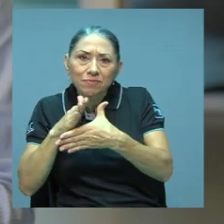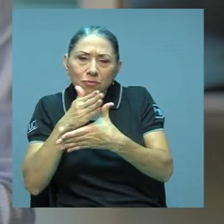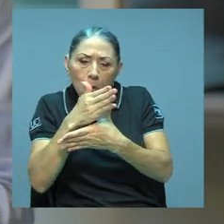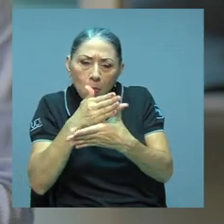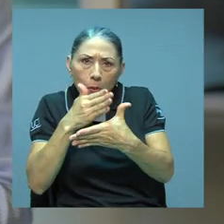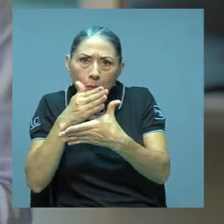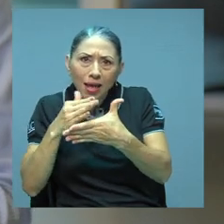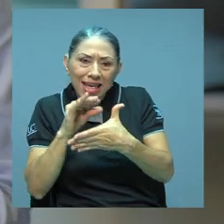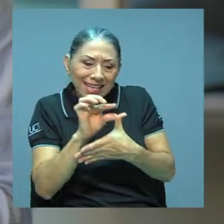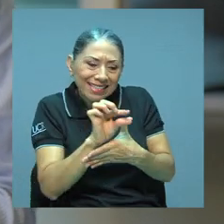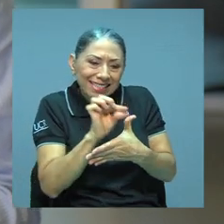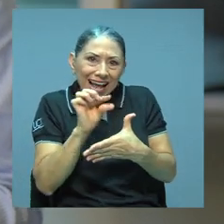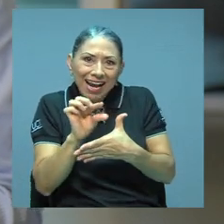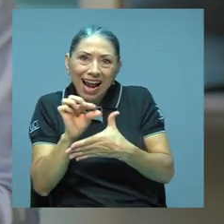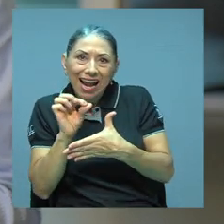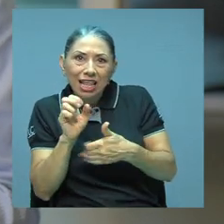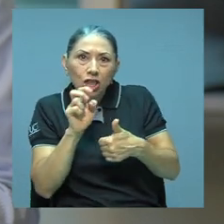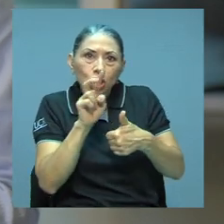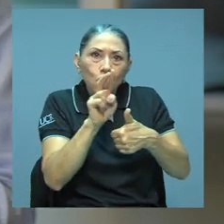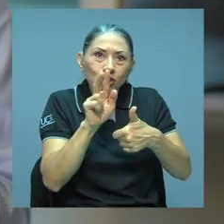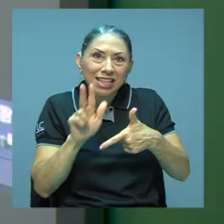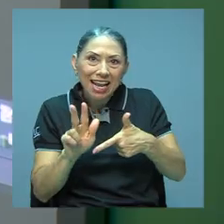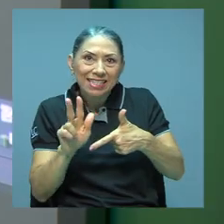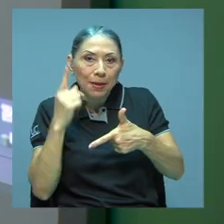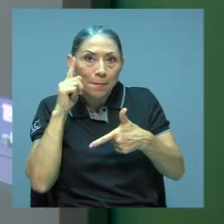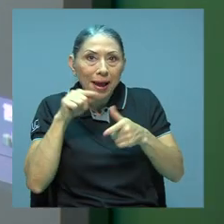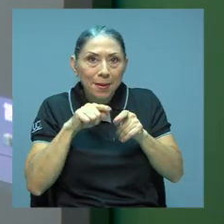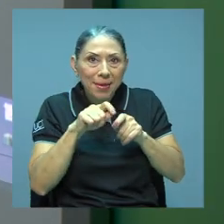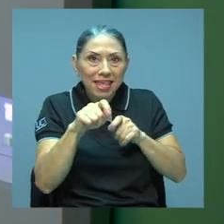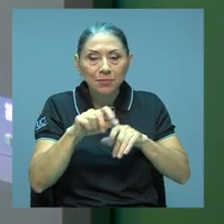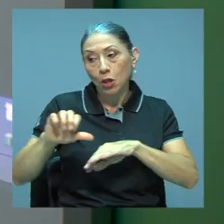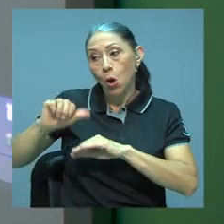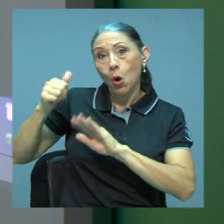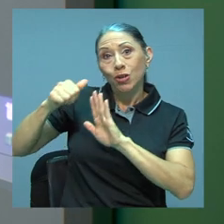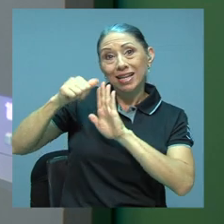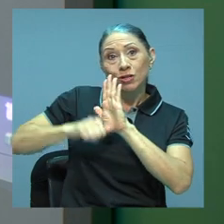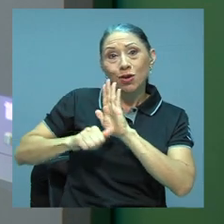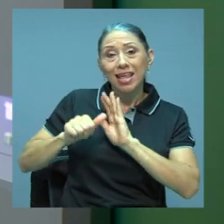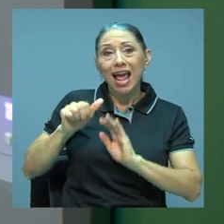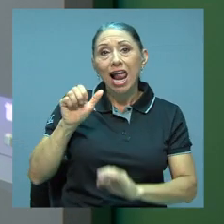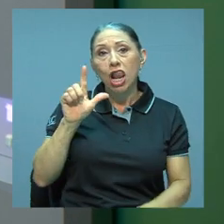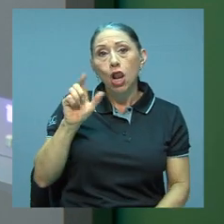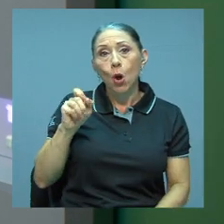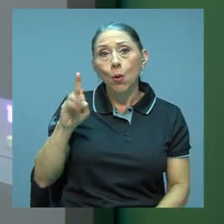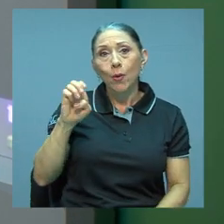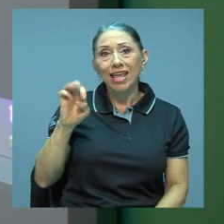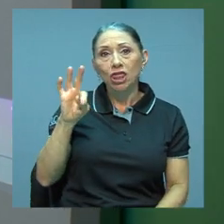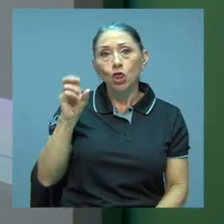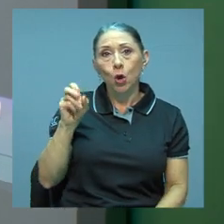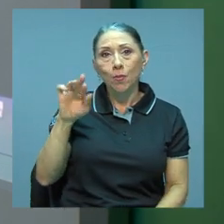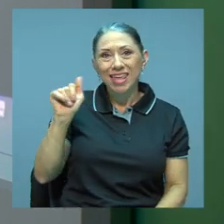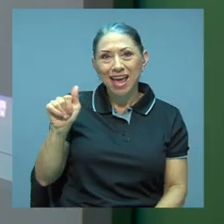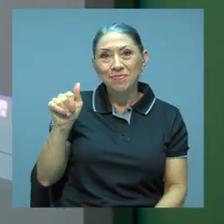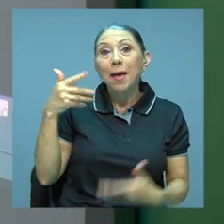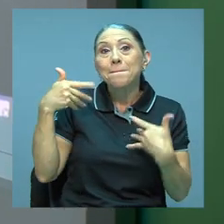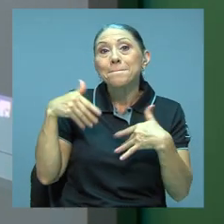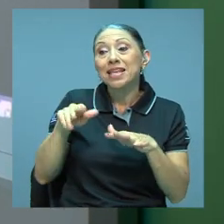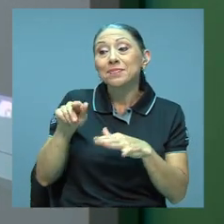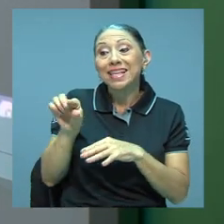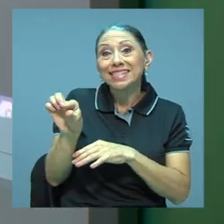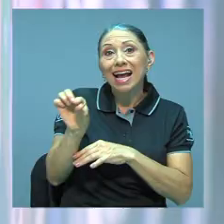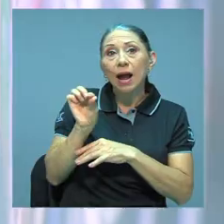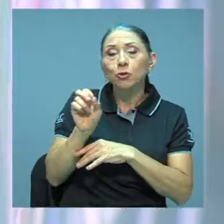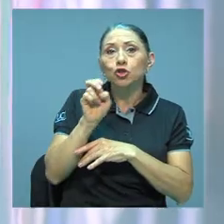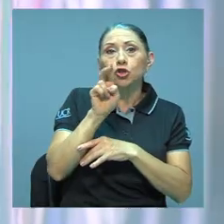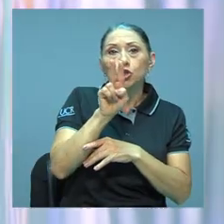sacarlo en los pedacitos 2 y 3 y lograrlo medir. La otra cirugía es una loectomía en la que estamos más bien sacando el 2 y el 3 y el